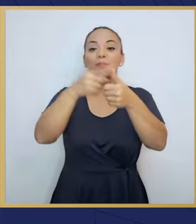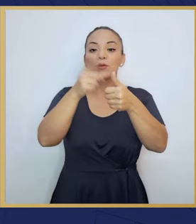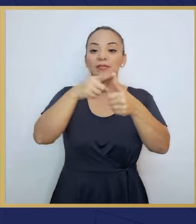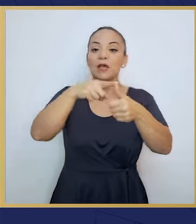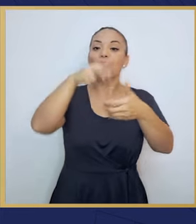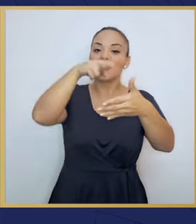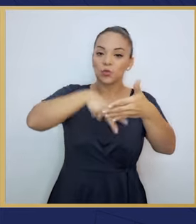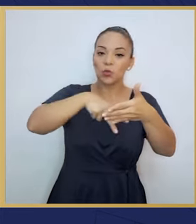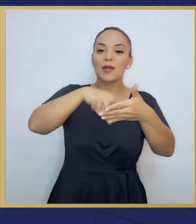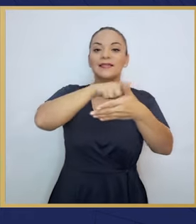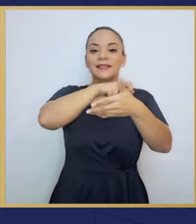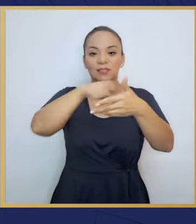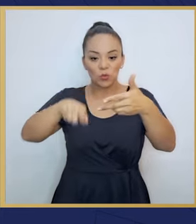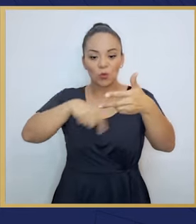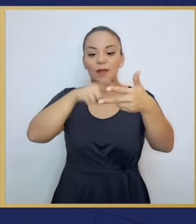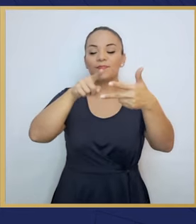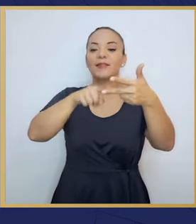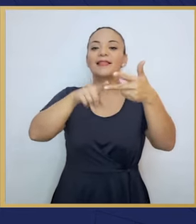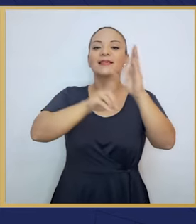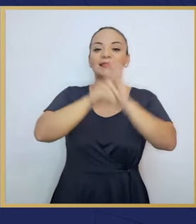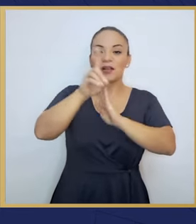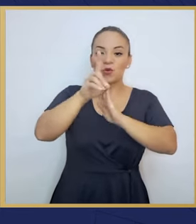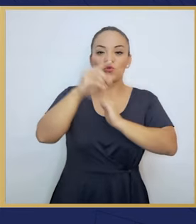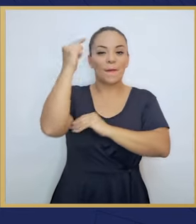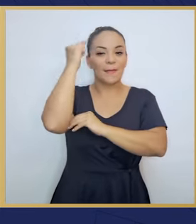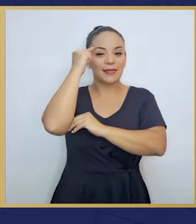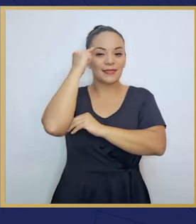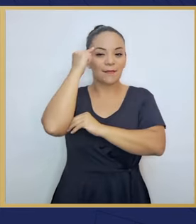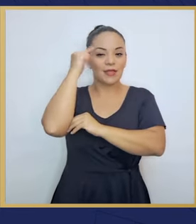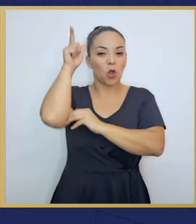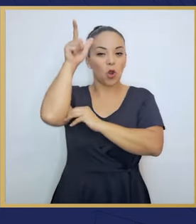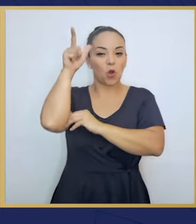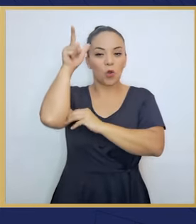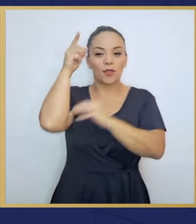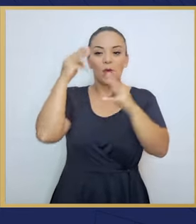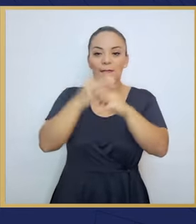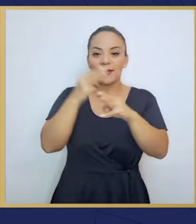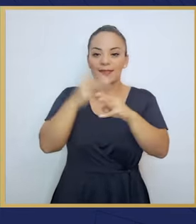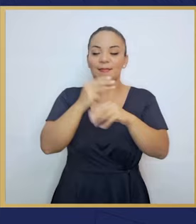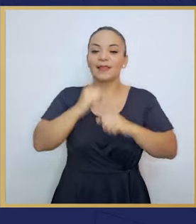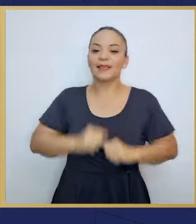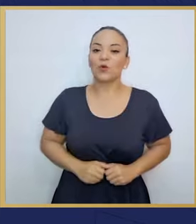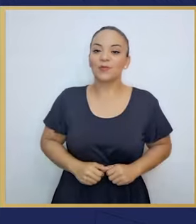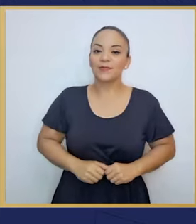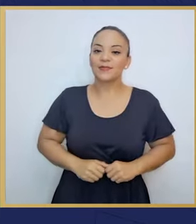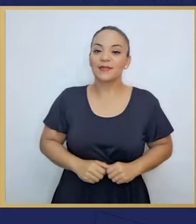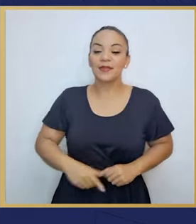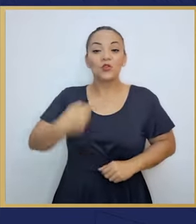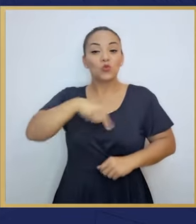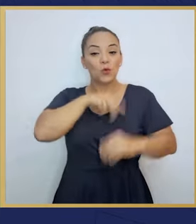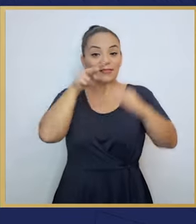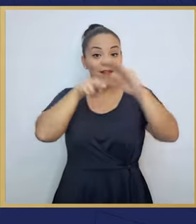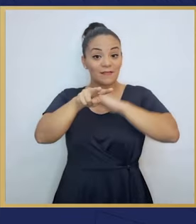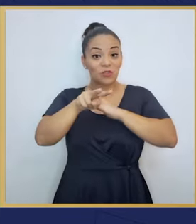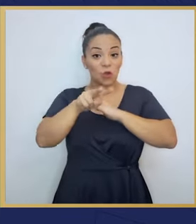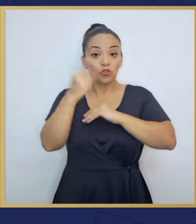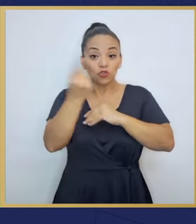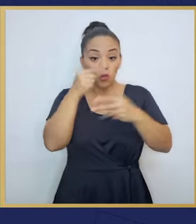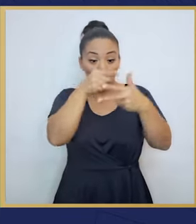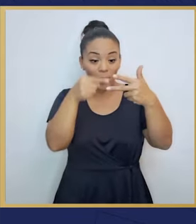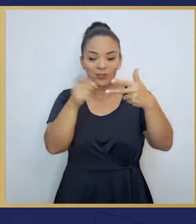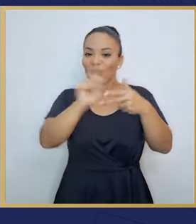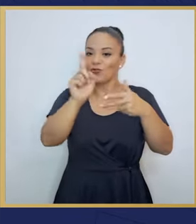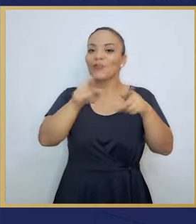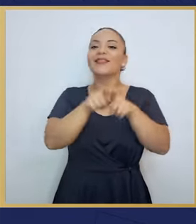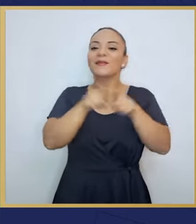priorizado la lectura, la escritura y el desarrollo del pensamiento lógico-matemático. Pero nuestra visión va más allá,